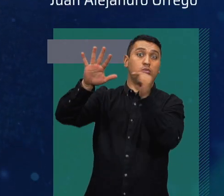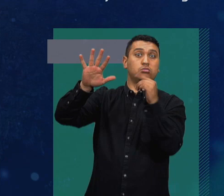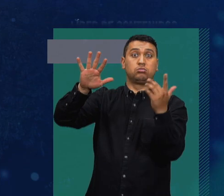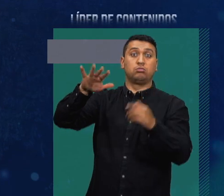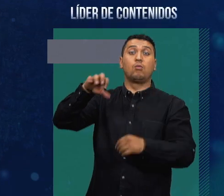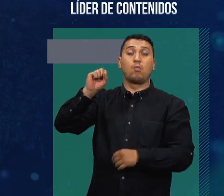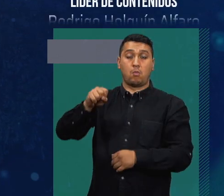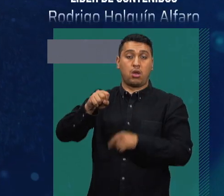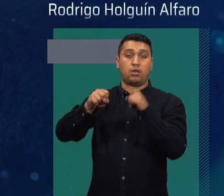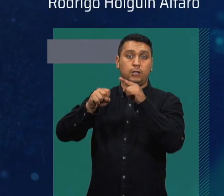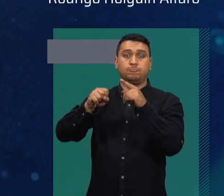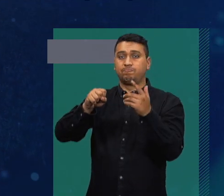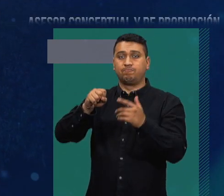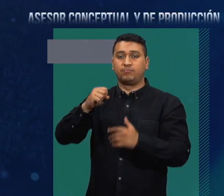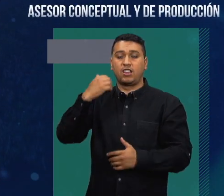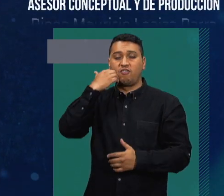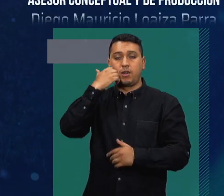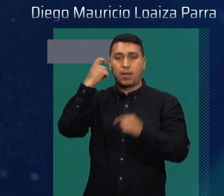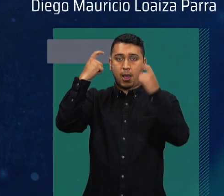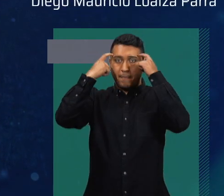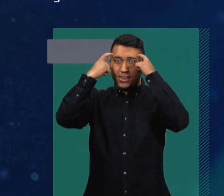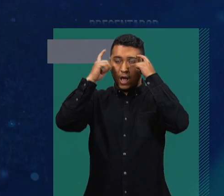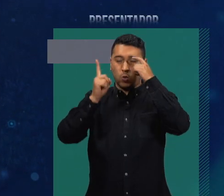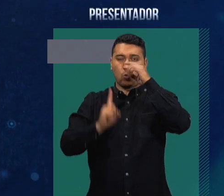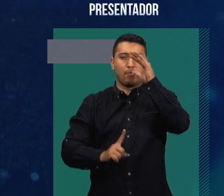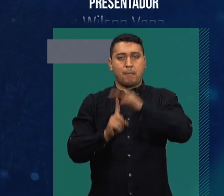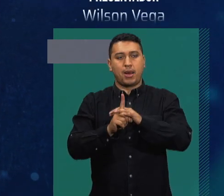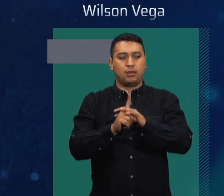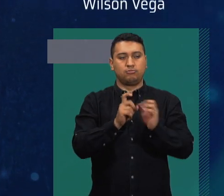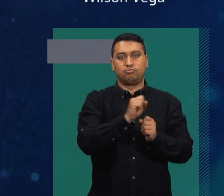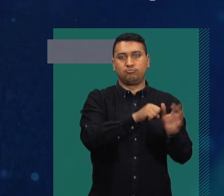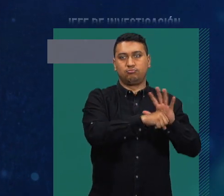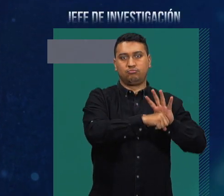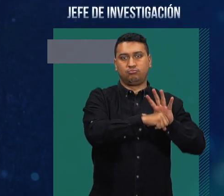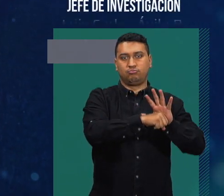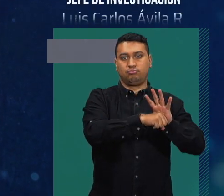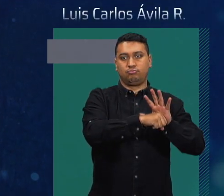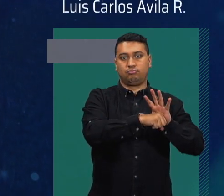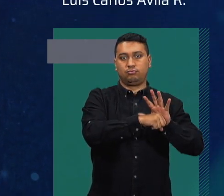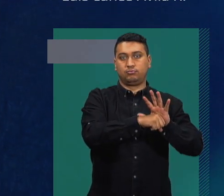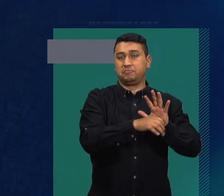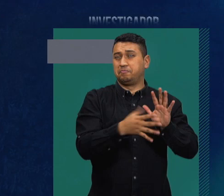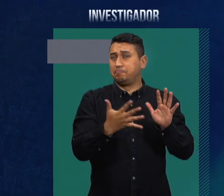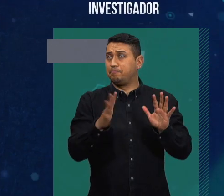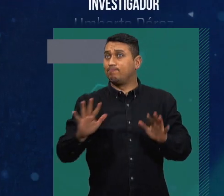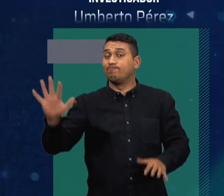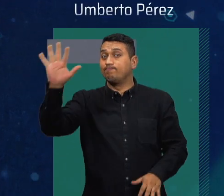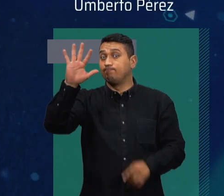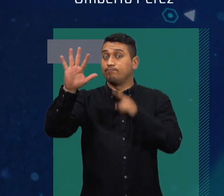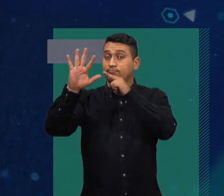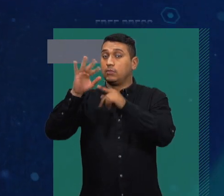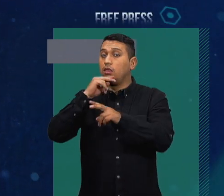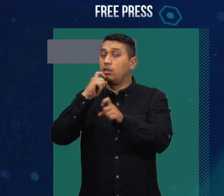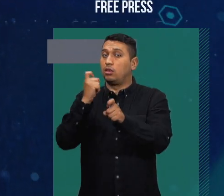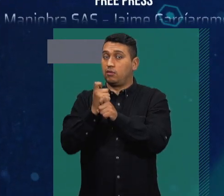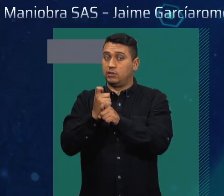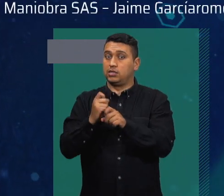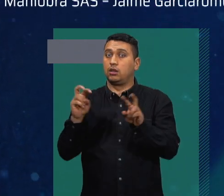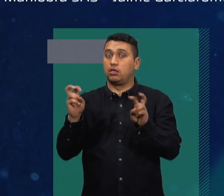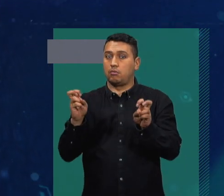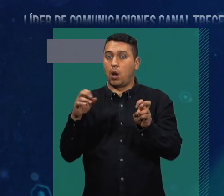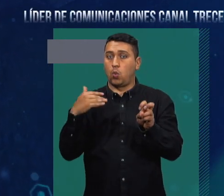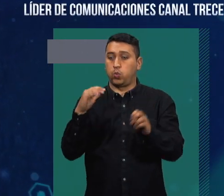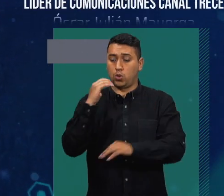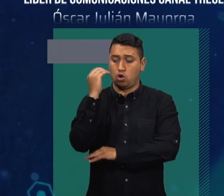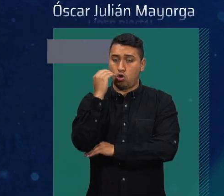enfermedades mentales surgidas a raíz de la pandemia del nuevo coronavirus. Se trata de un escenario complejo y mucho